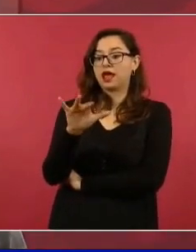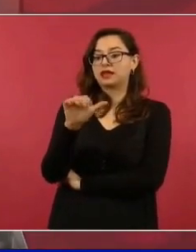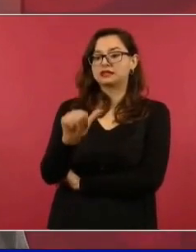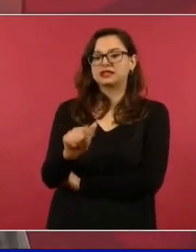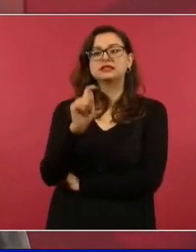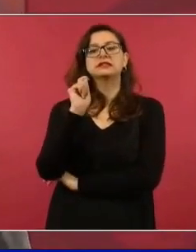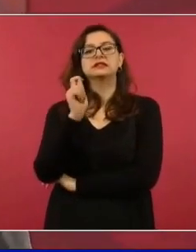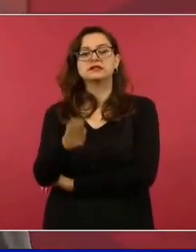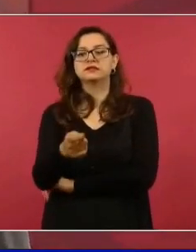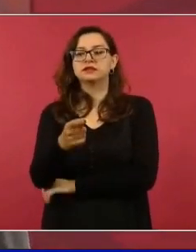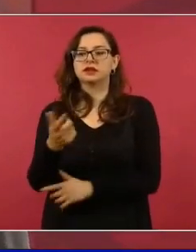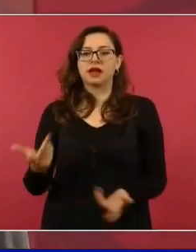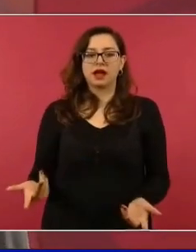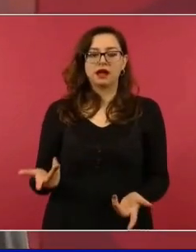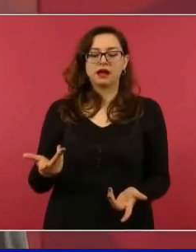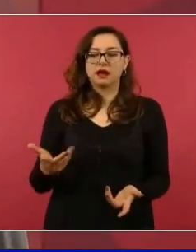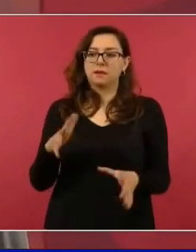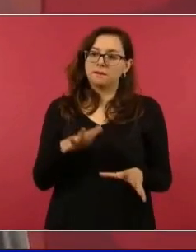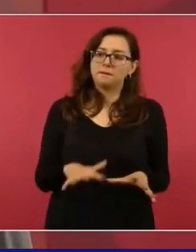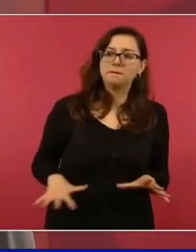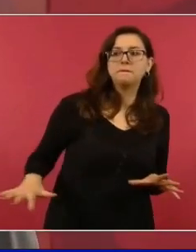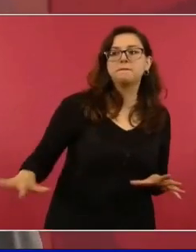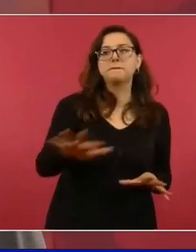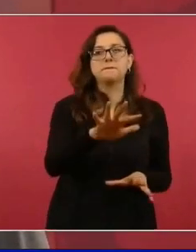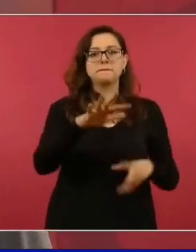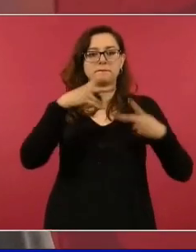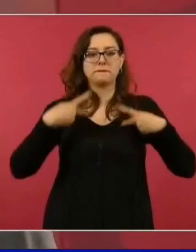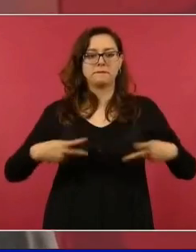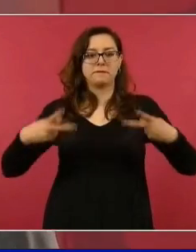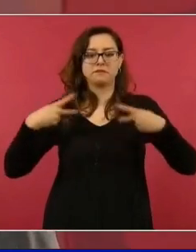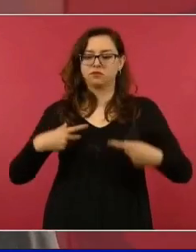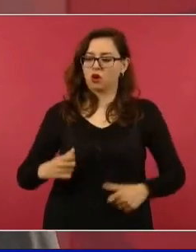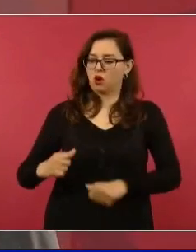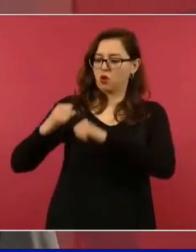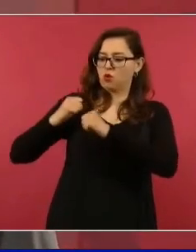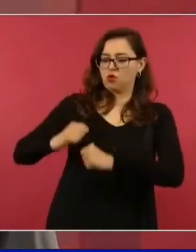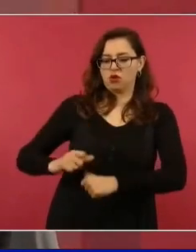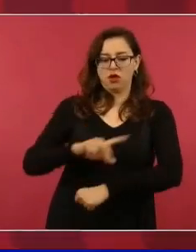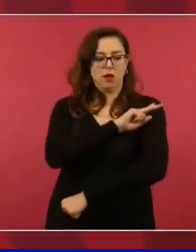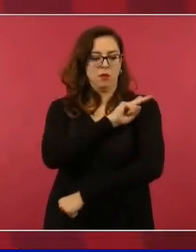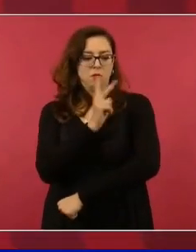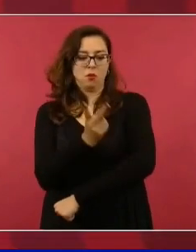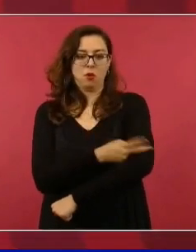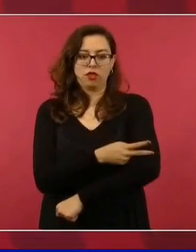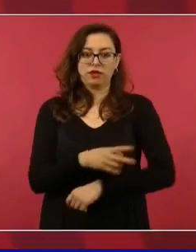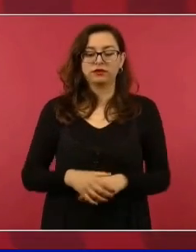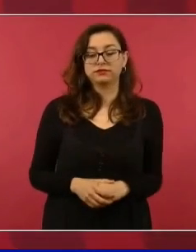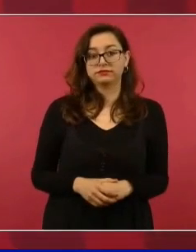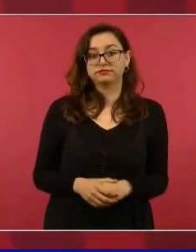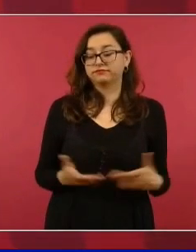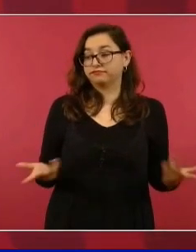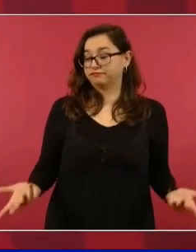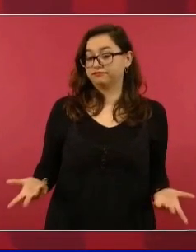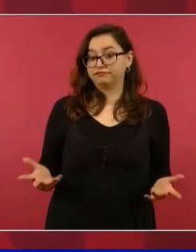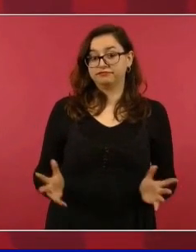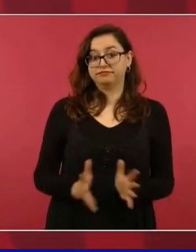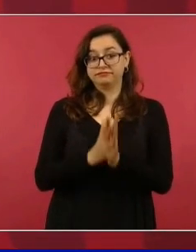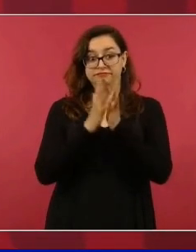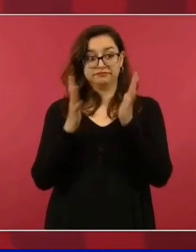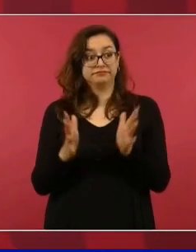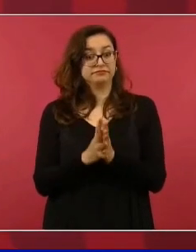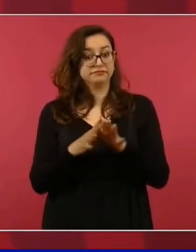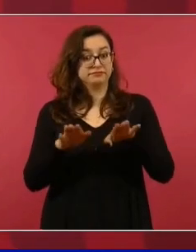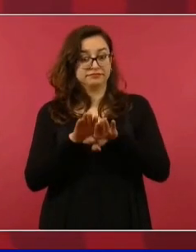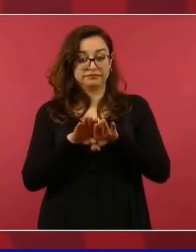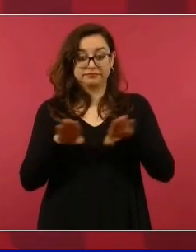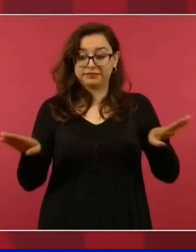es poder, poder del pueblo, y en la democracia el pueblo manda y no